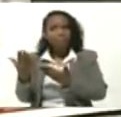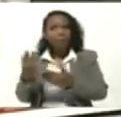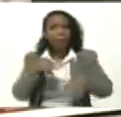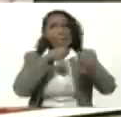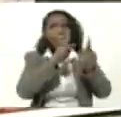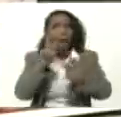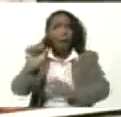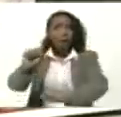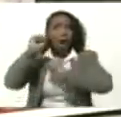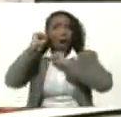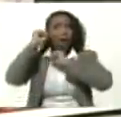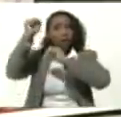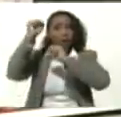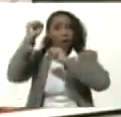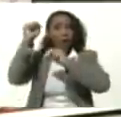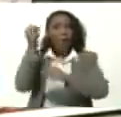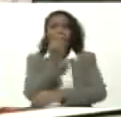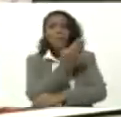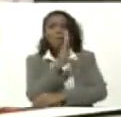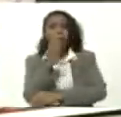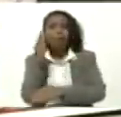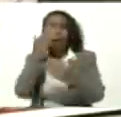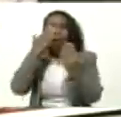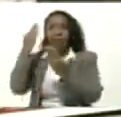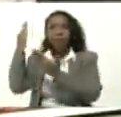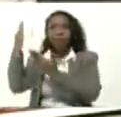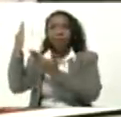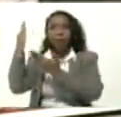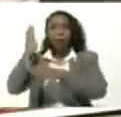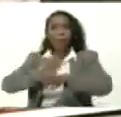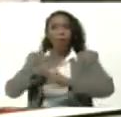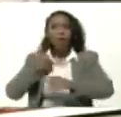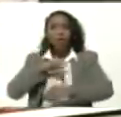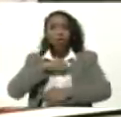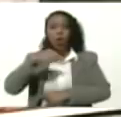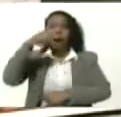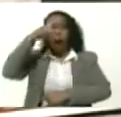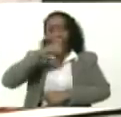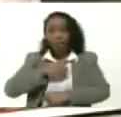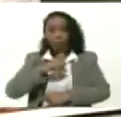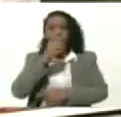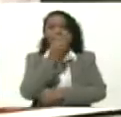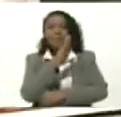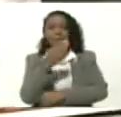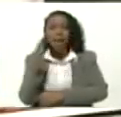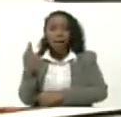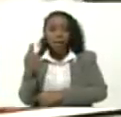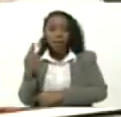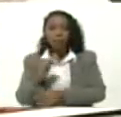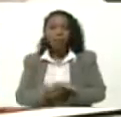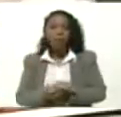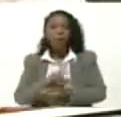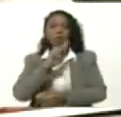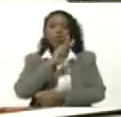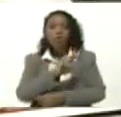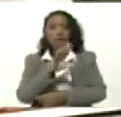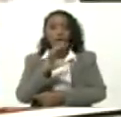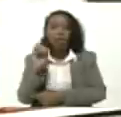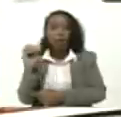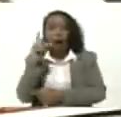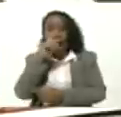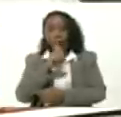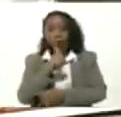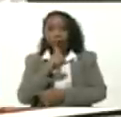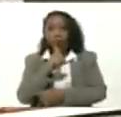Victoria Bicentenaria Porque Estamos En el año Bicentenario Doscientos Años